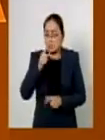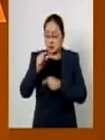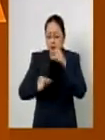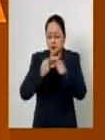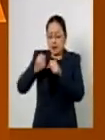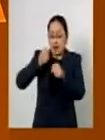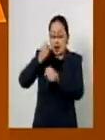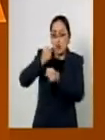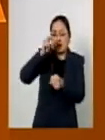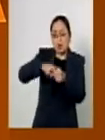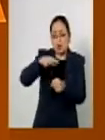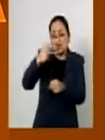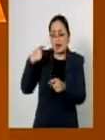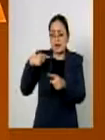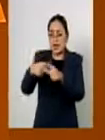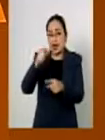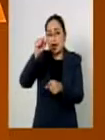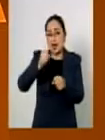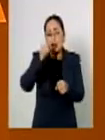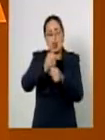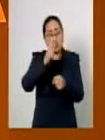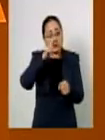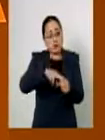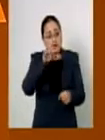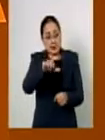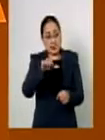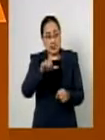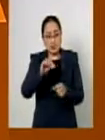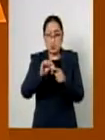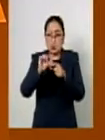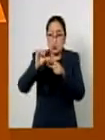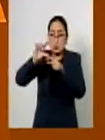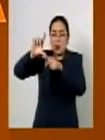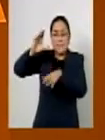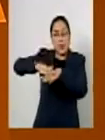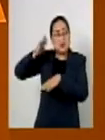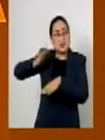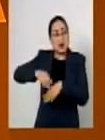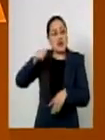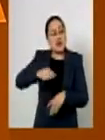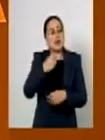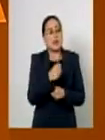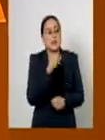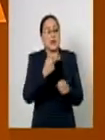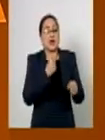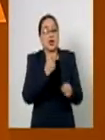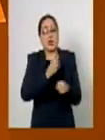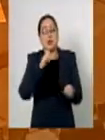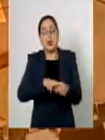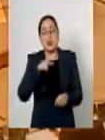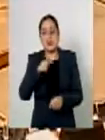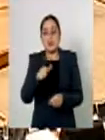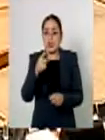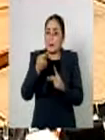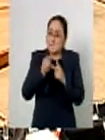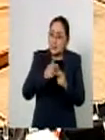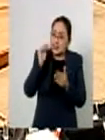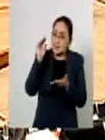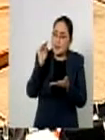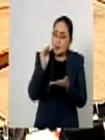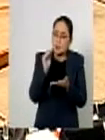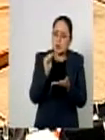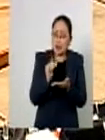desde 2013 hasta 2016 y en septiembre de 2017 ya empezó a disminuir